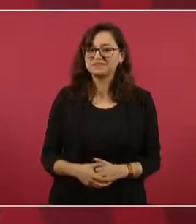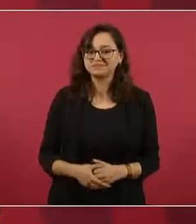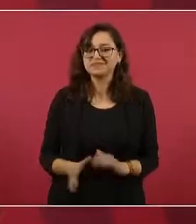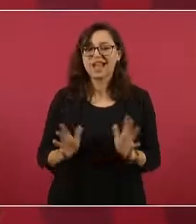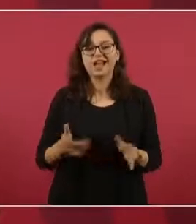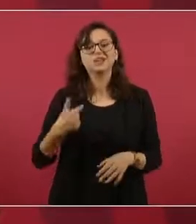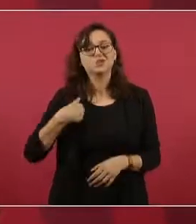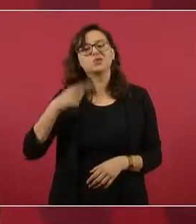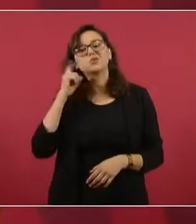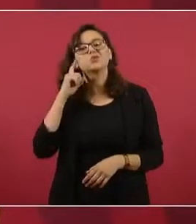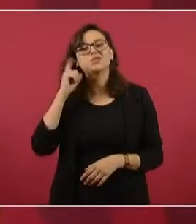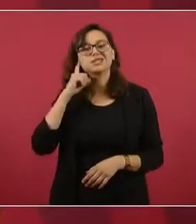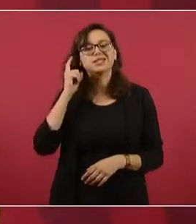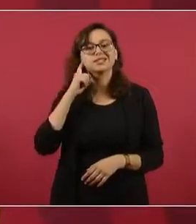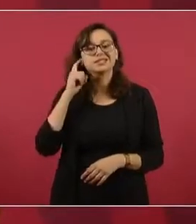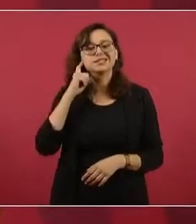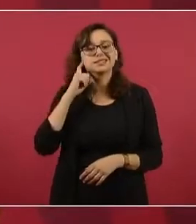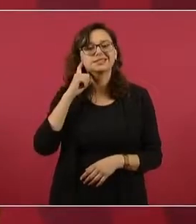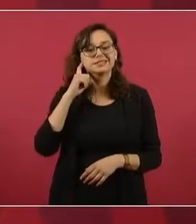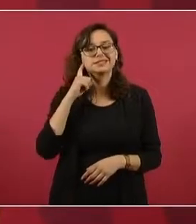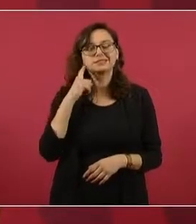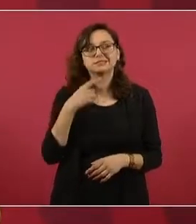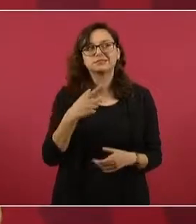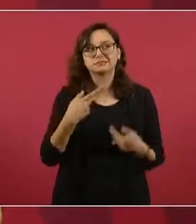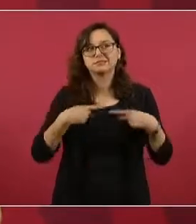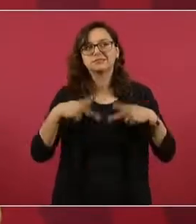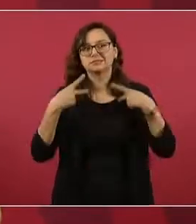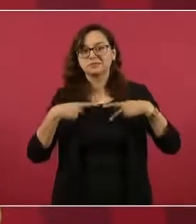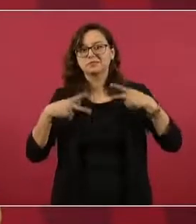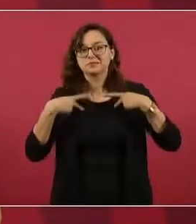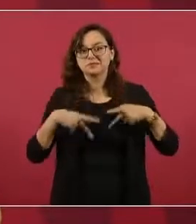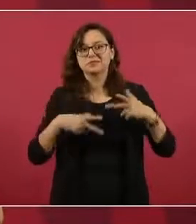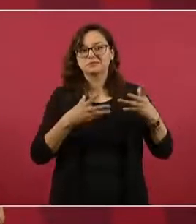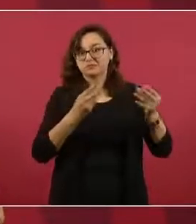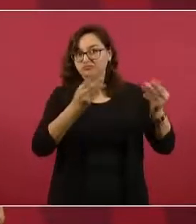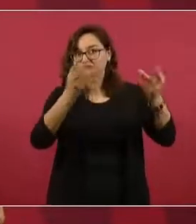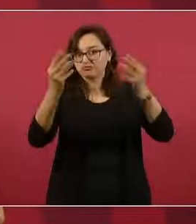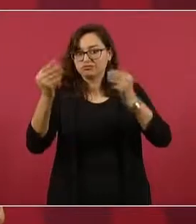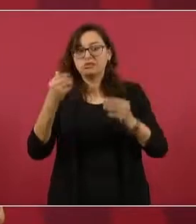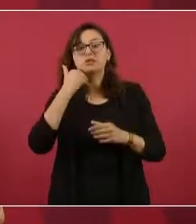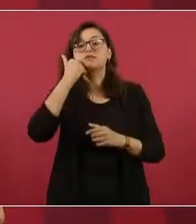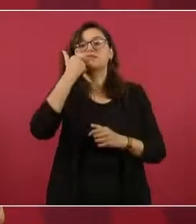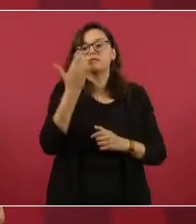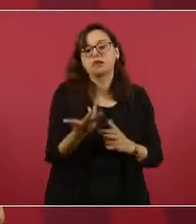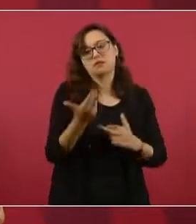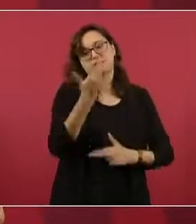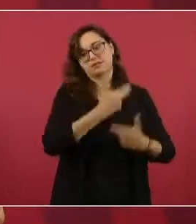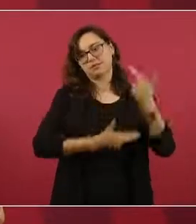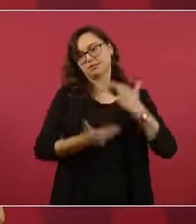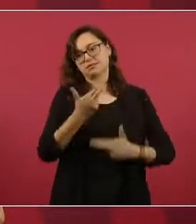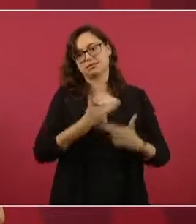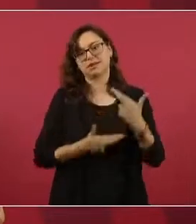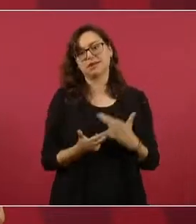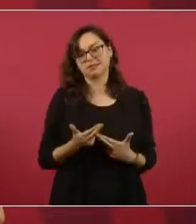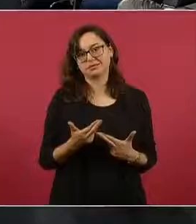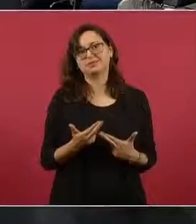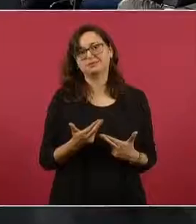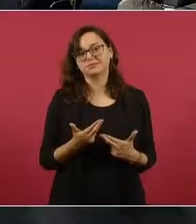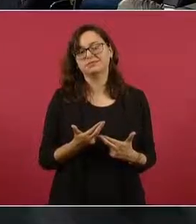escuchado. Hay mucha gente que quiere regresar a México,